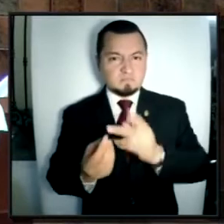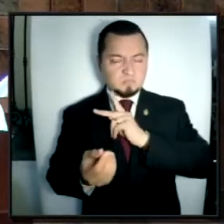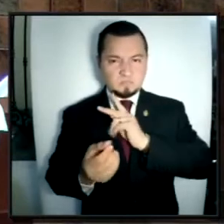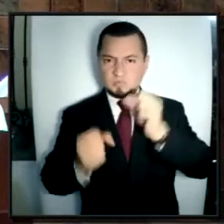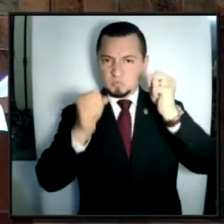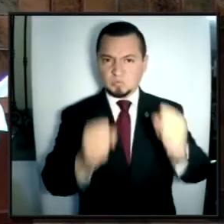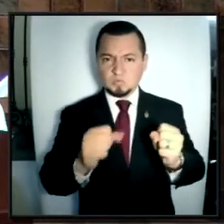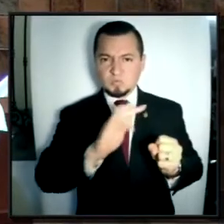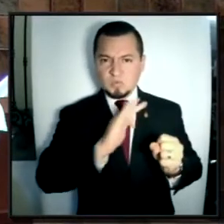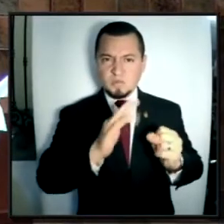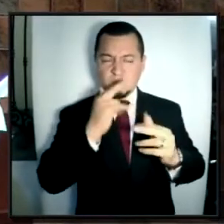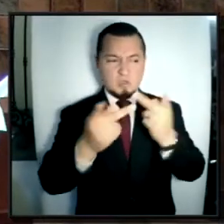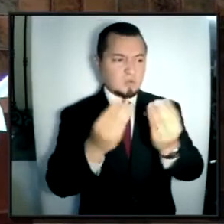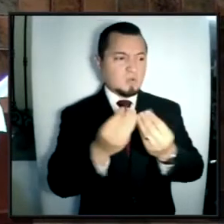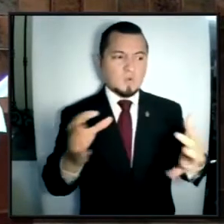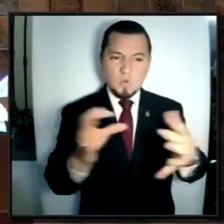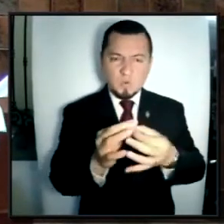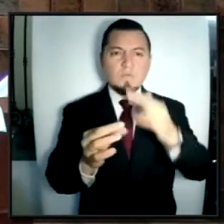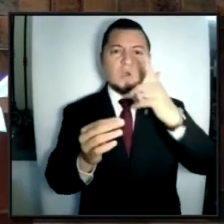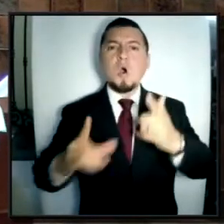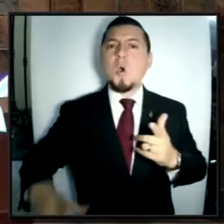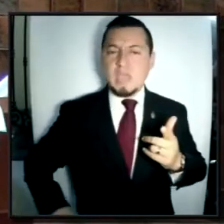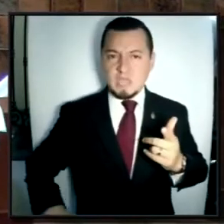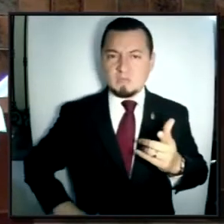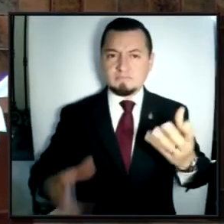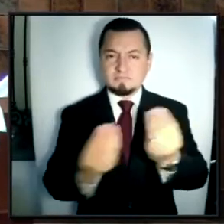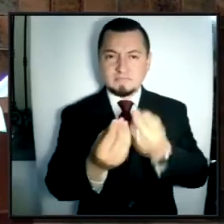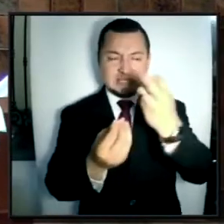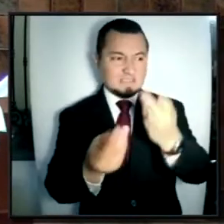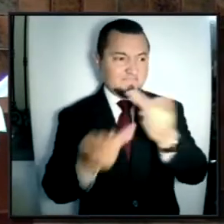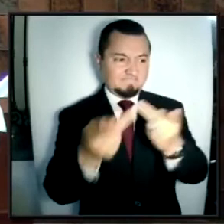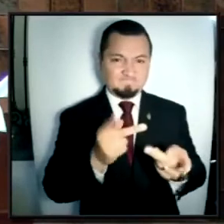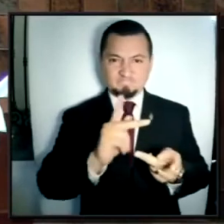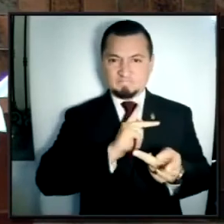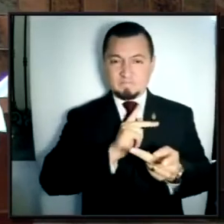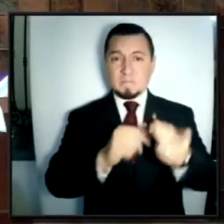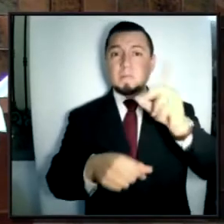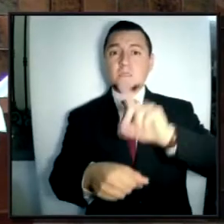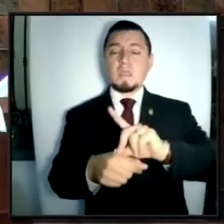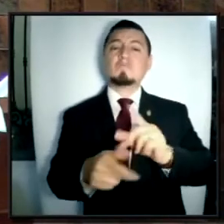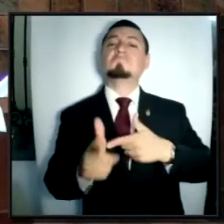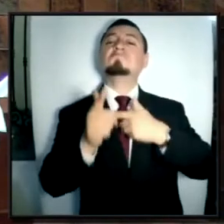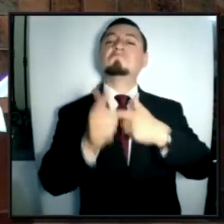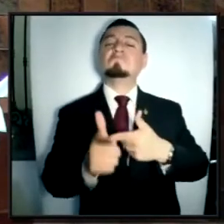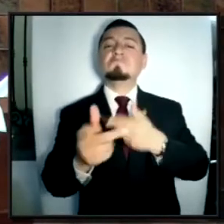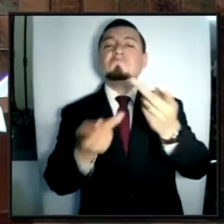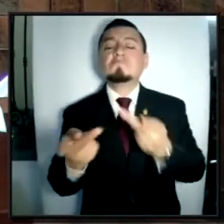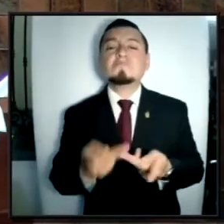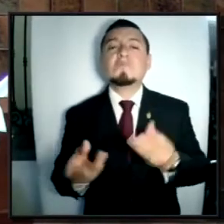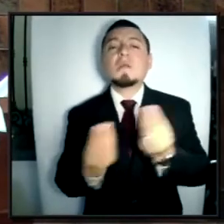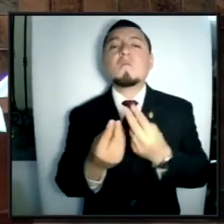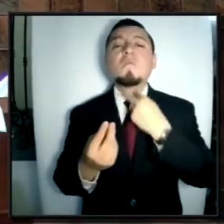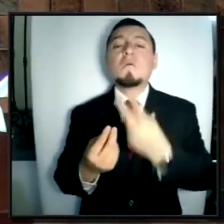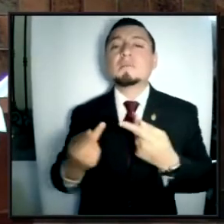así podremos construir juntos un mejor gobierno. En este periodo, el PRI ha sido y seguirá siendo esa voz de las personas,